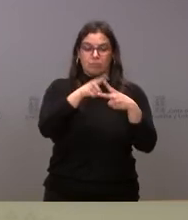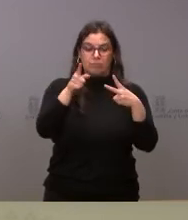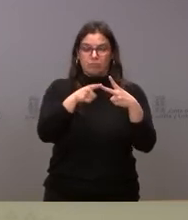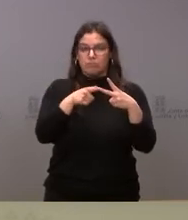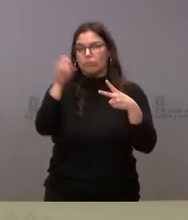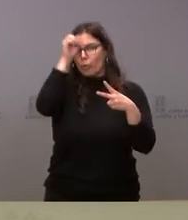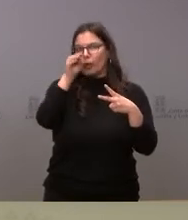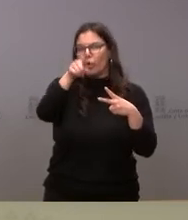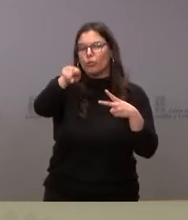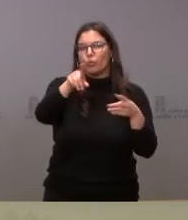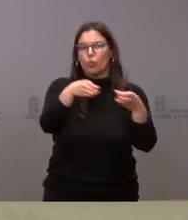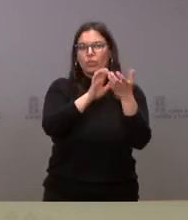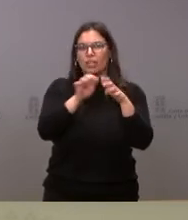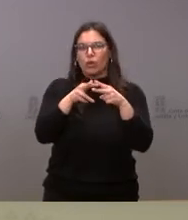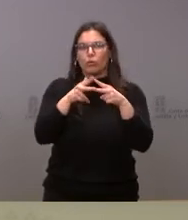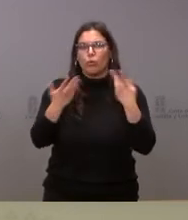Junta?